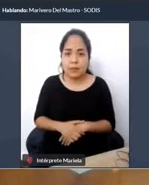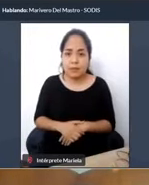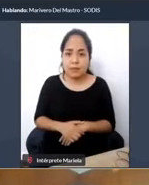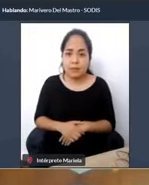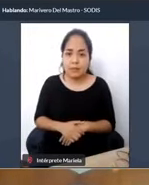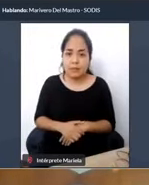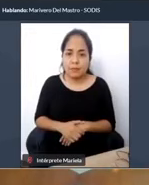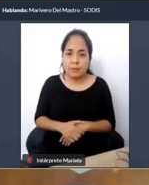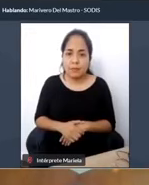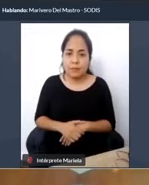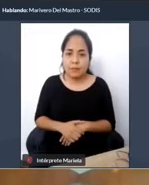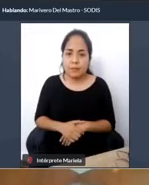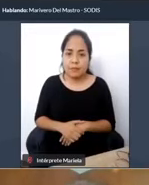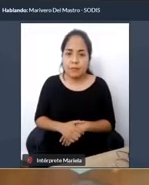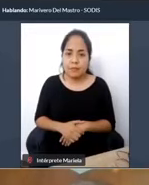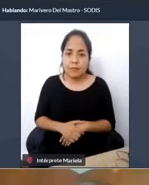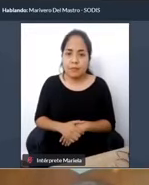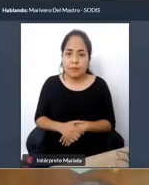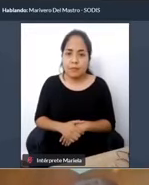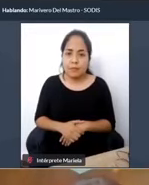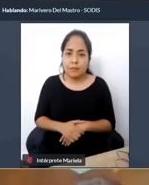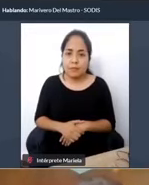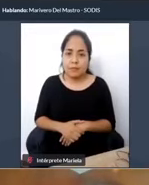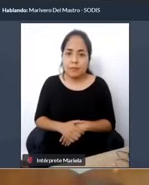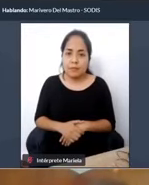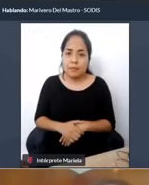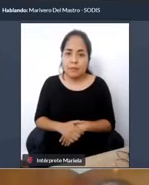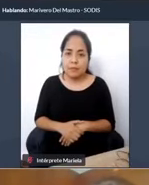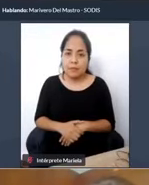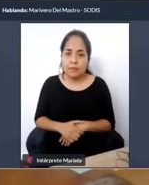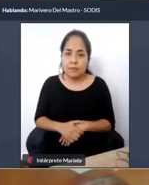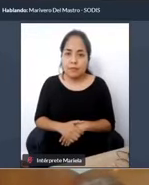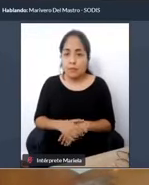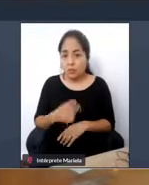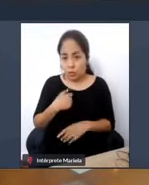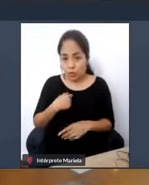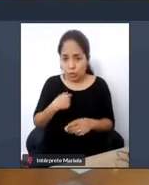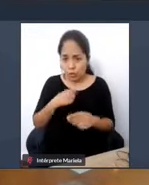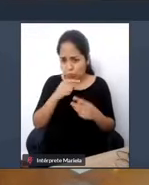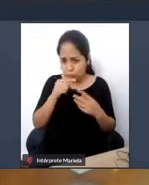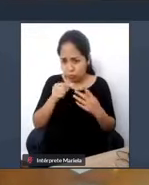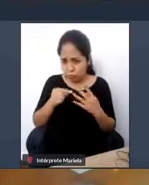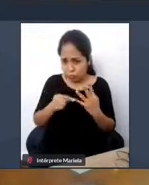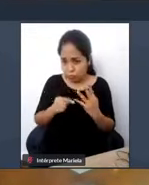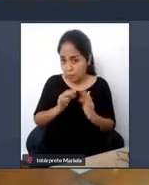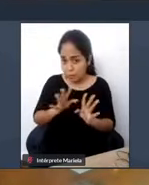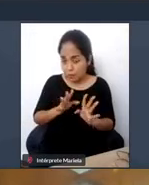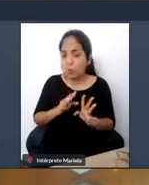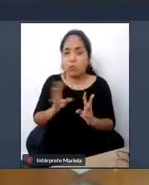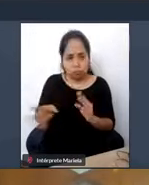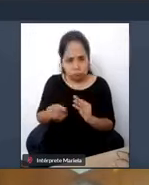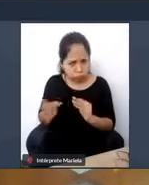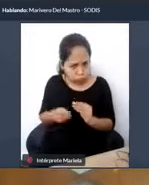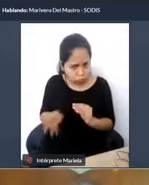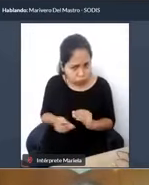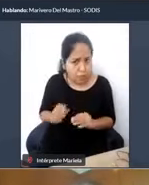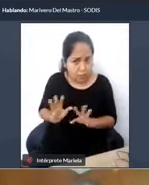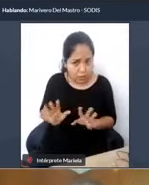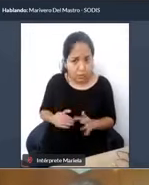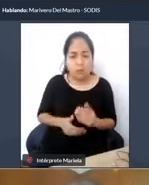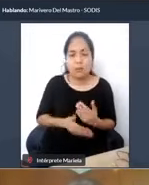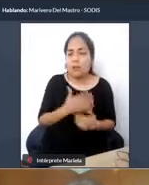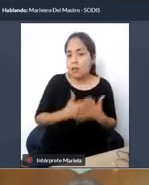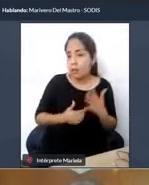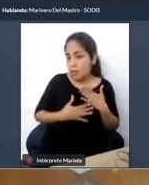y puntualizando que no se agotan solo en los que voy a mencionar pero son algunos y garantizar la accesibilidad física en las instalaciones